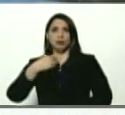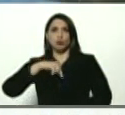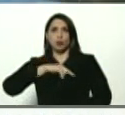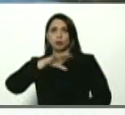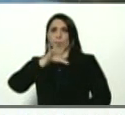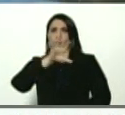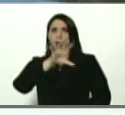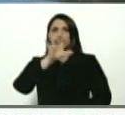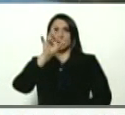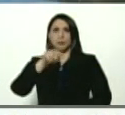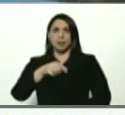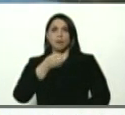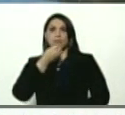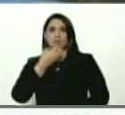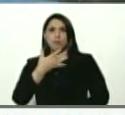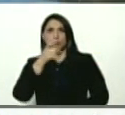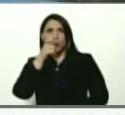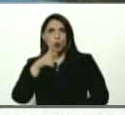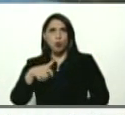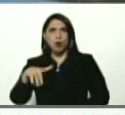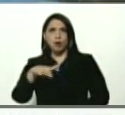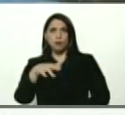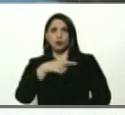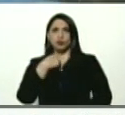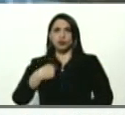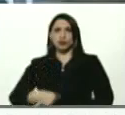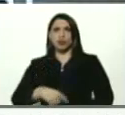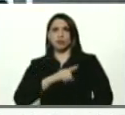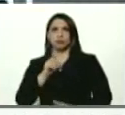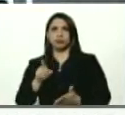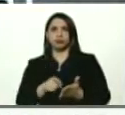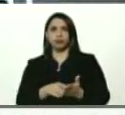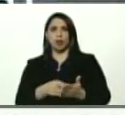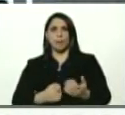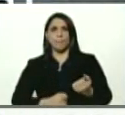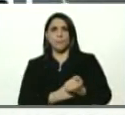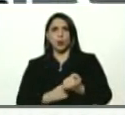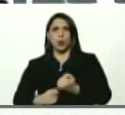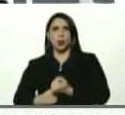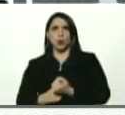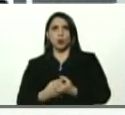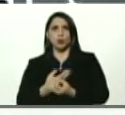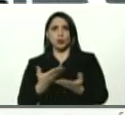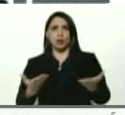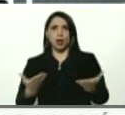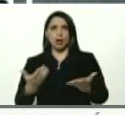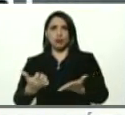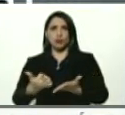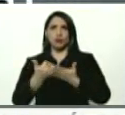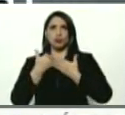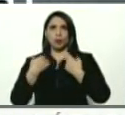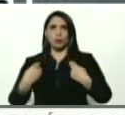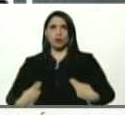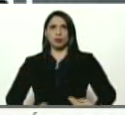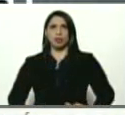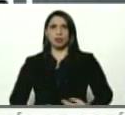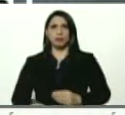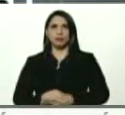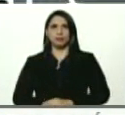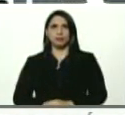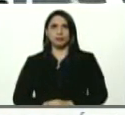y bueno, al pueblo chino en general por esta generosidad y por esta ayuda humanitaria que